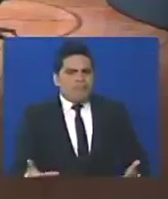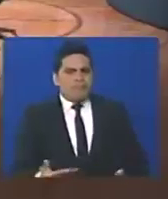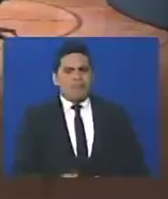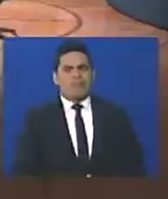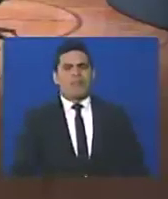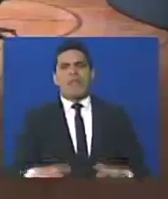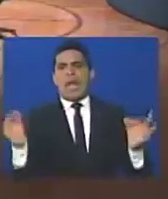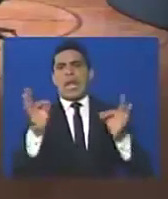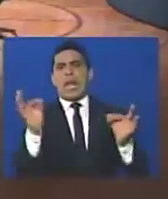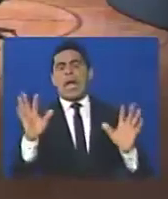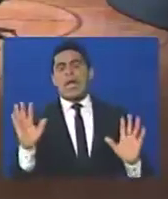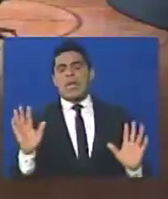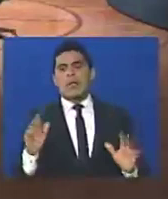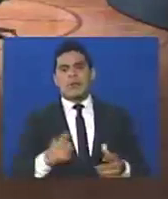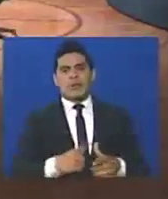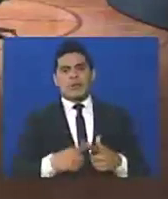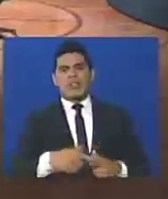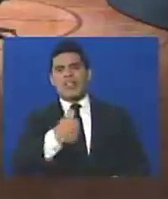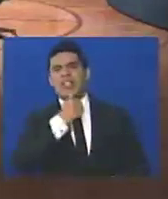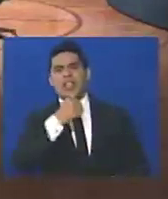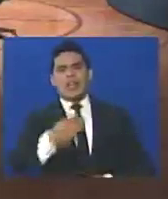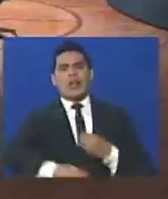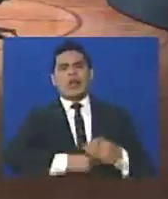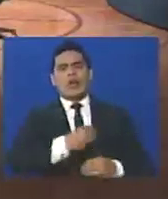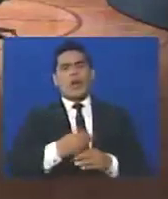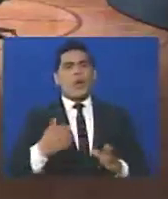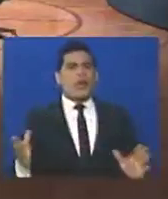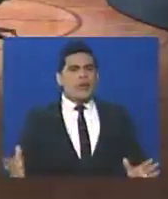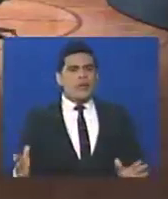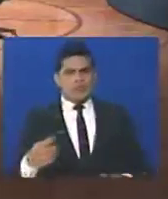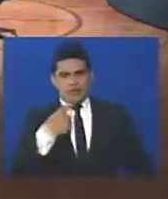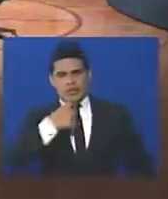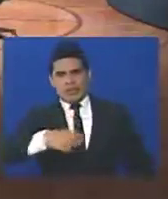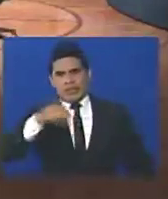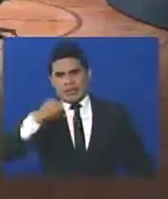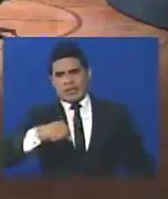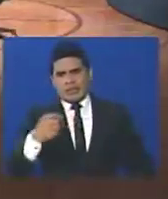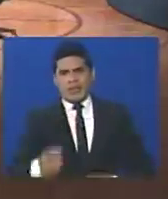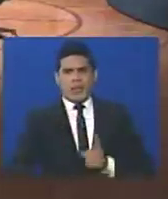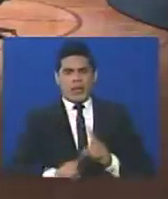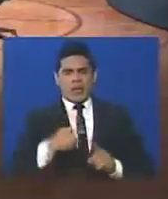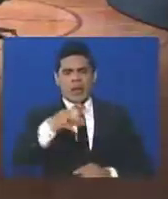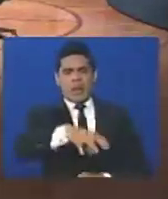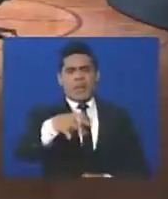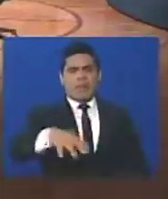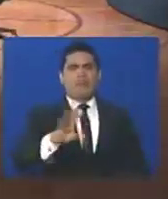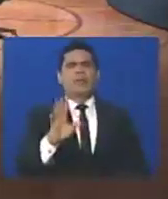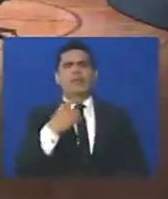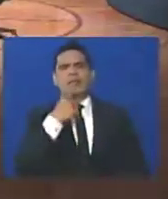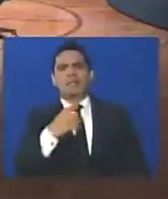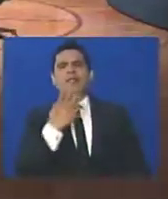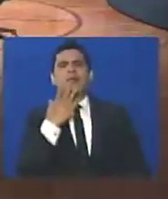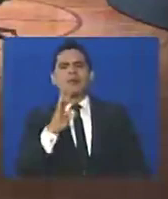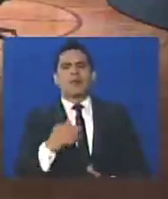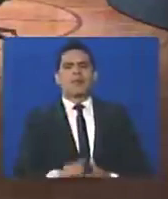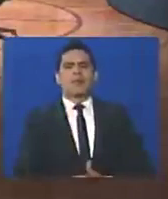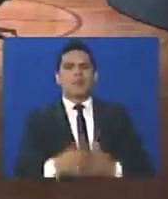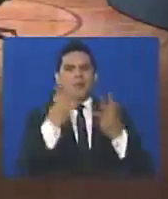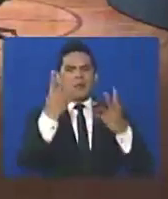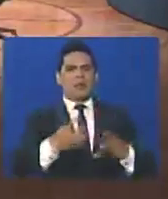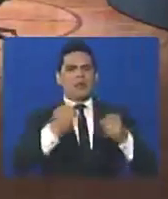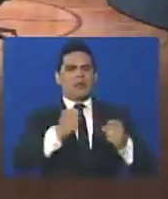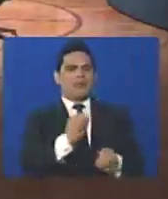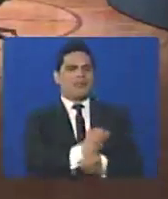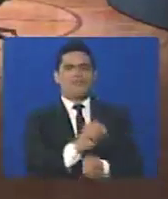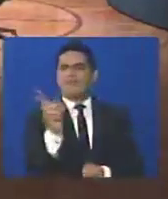Pues a nadie. A nadie, entonces ¿quién lo hizo? Eso es argumentado de una parte. a nadie, pero esos no son los que están presos,